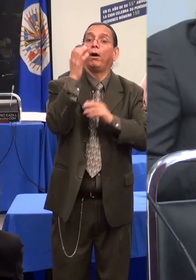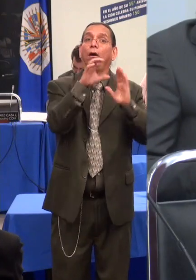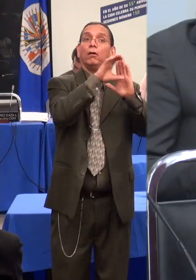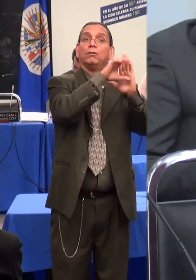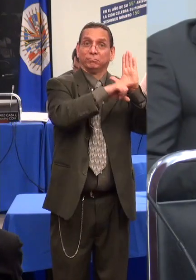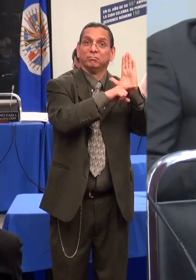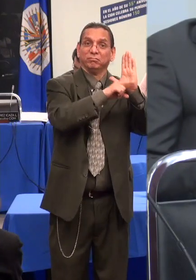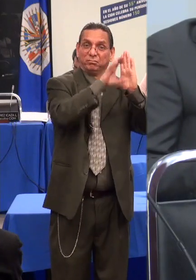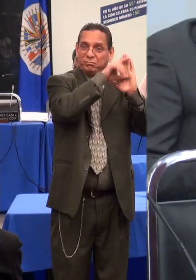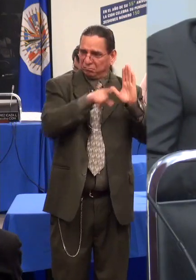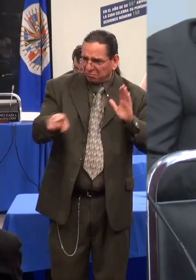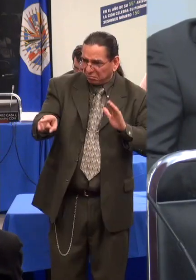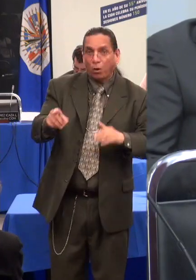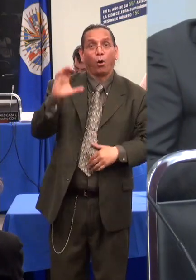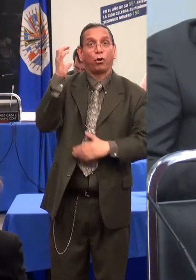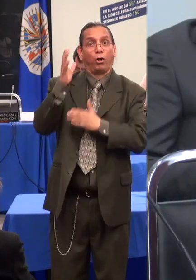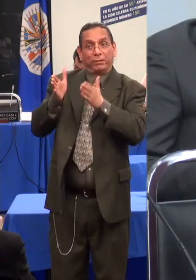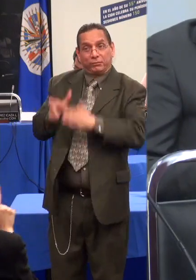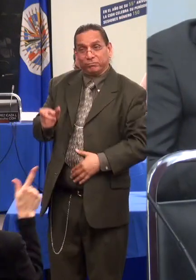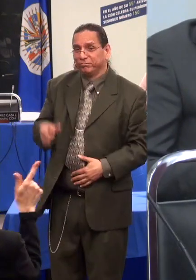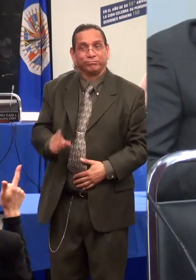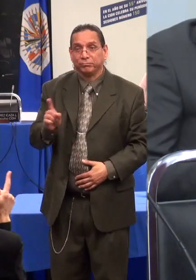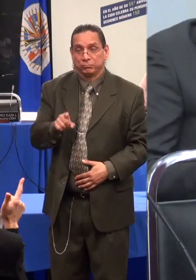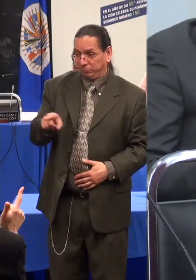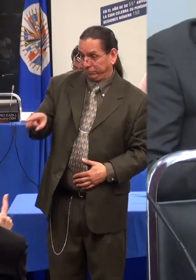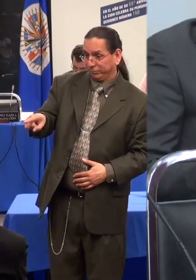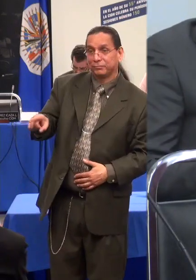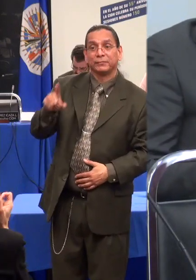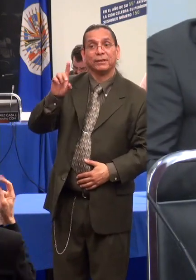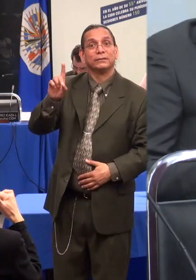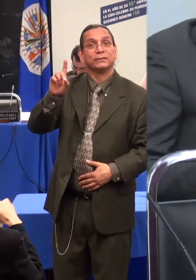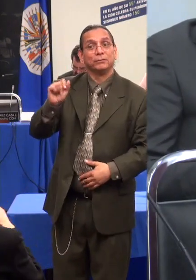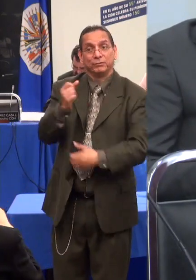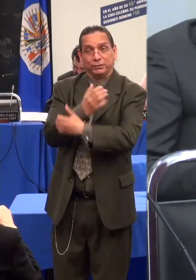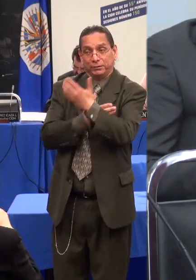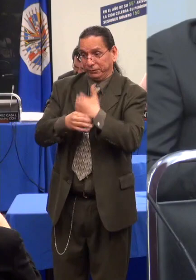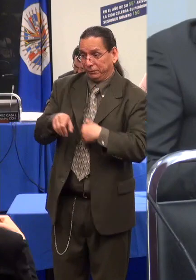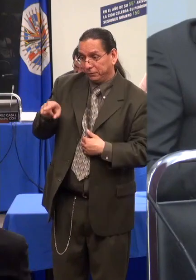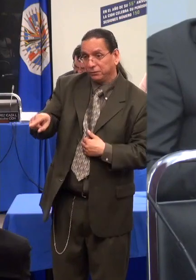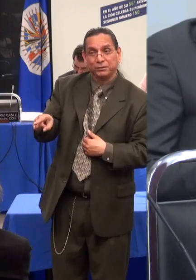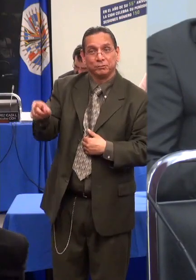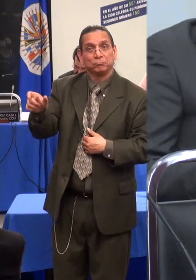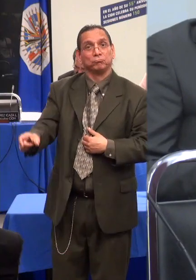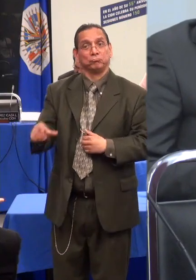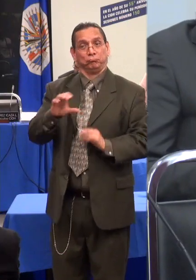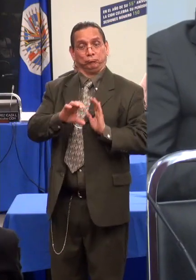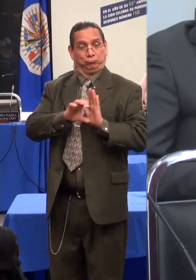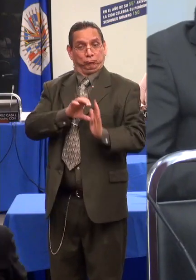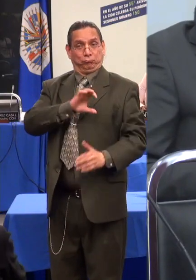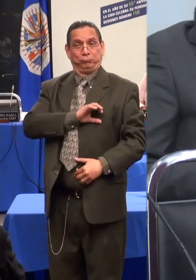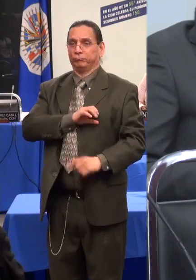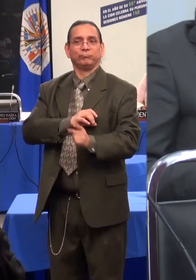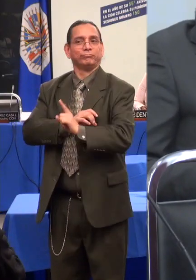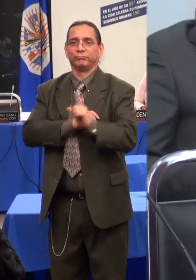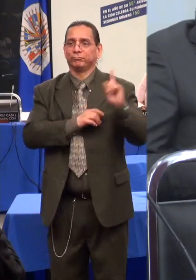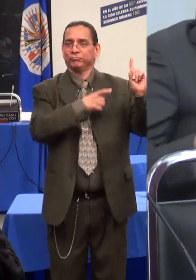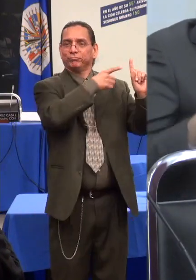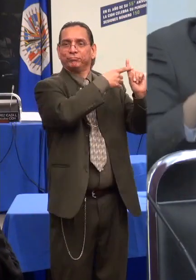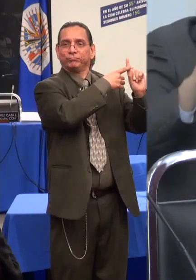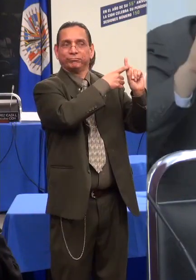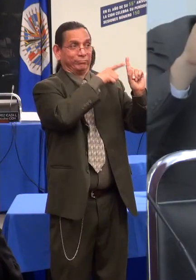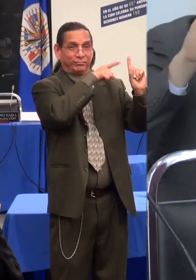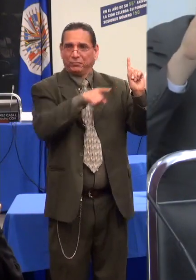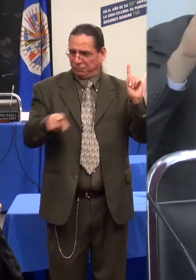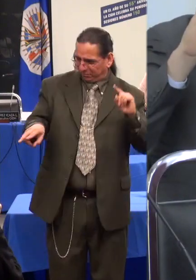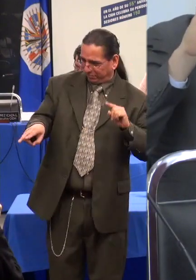tanto en la norma como en la práctica en términos deficitarios, es decir, por todo lo que no pueden hacer según criterios que se presentan